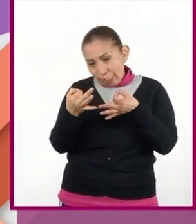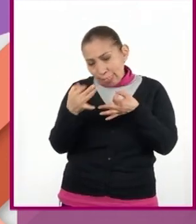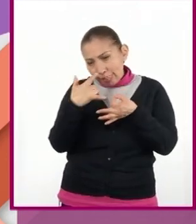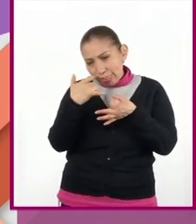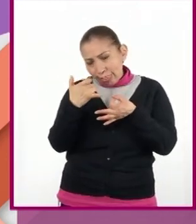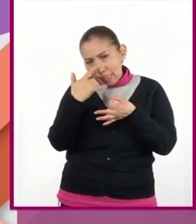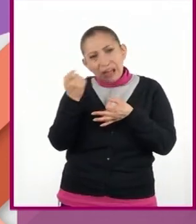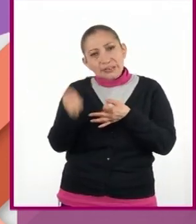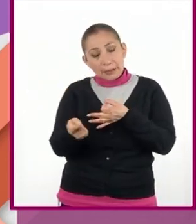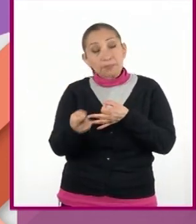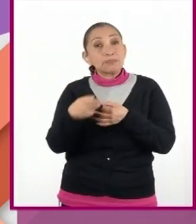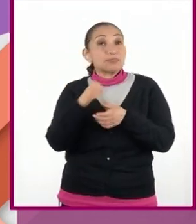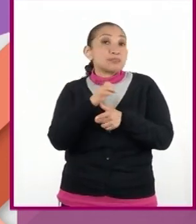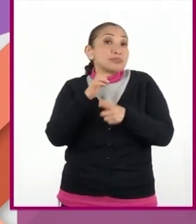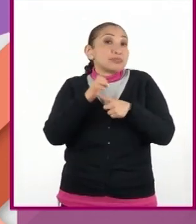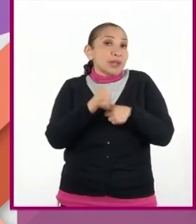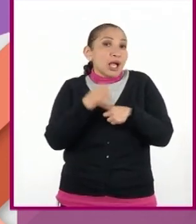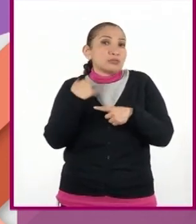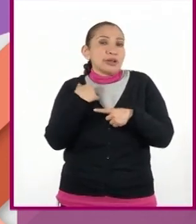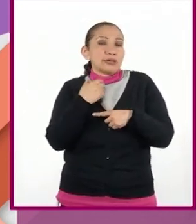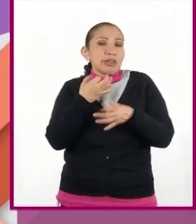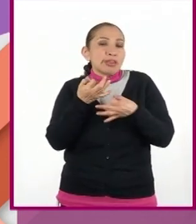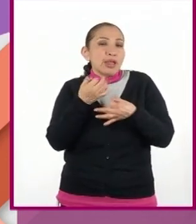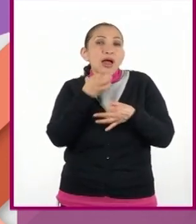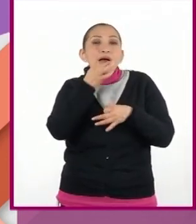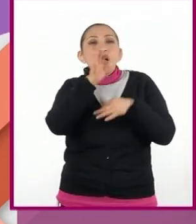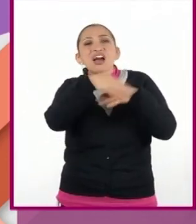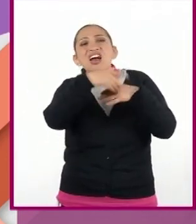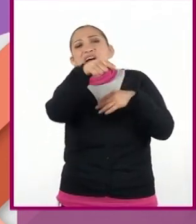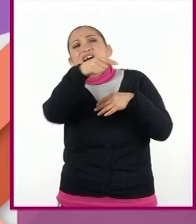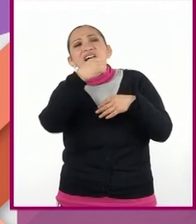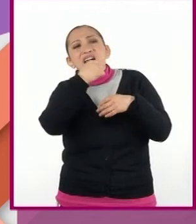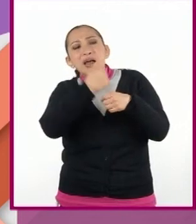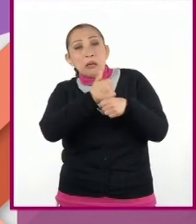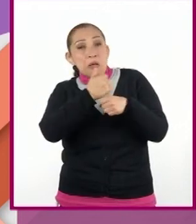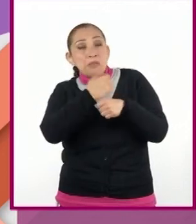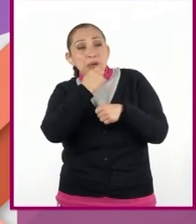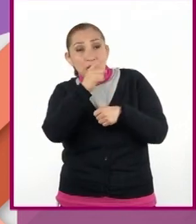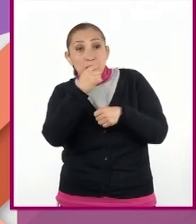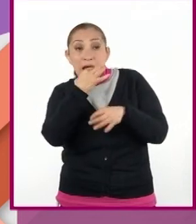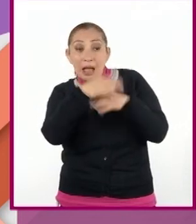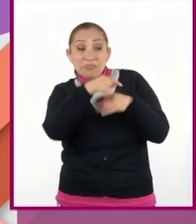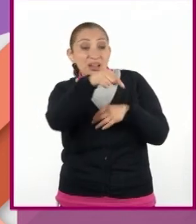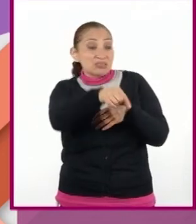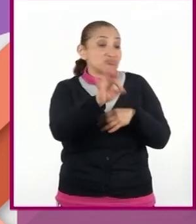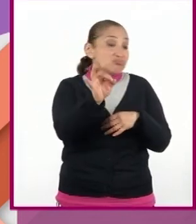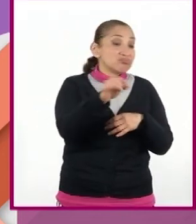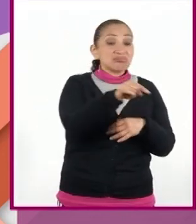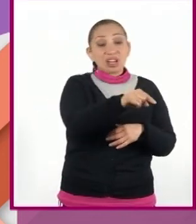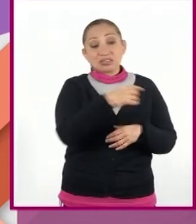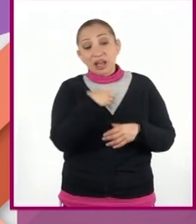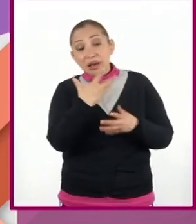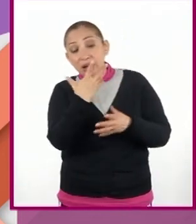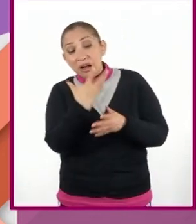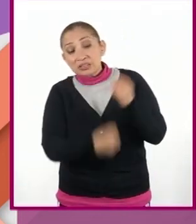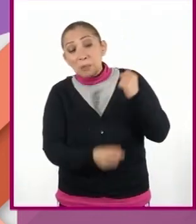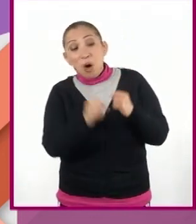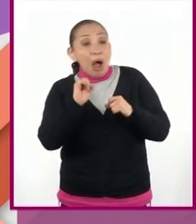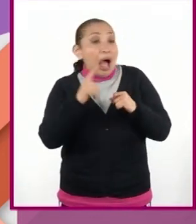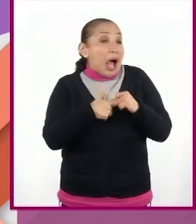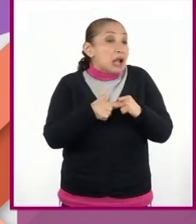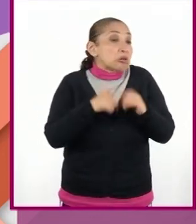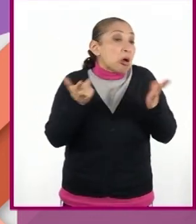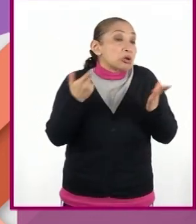la atención. Entonces, no resistí en avisarle al anciano, con la intención de advertirle que tal vez se le hubiera escapado